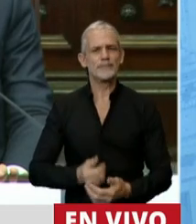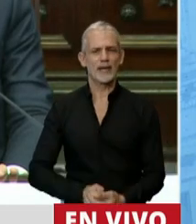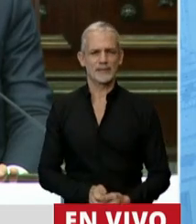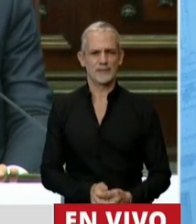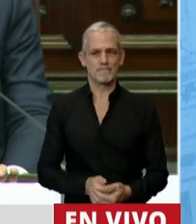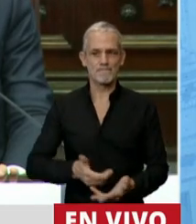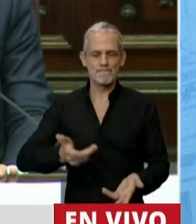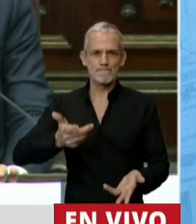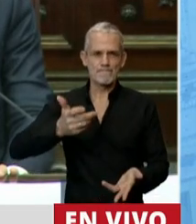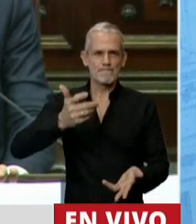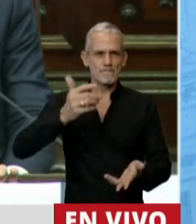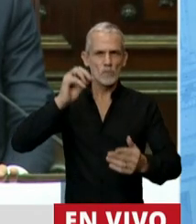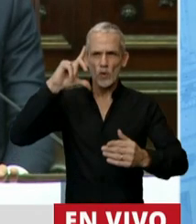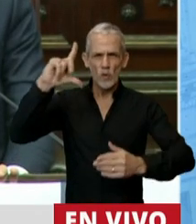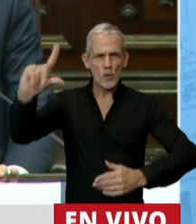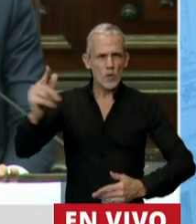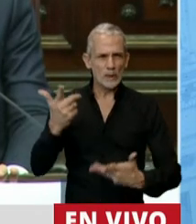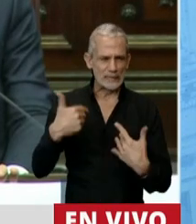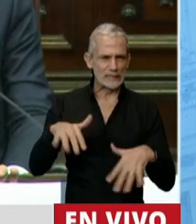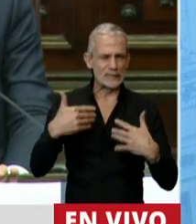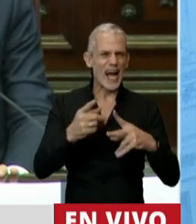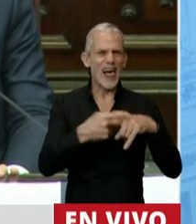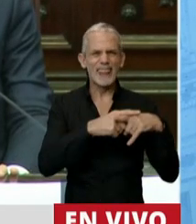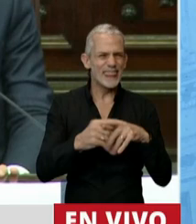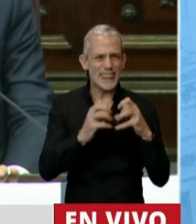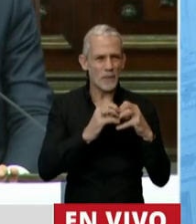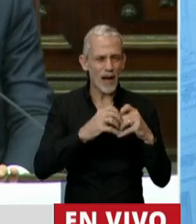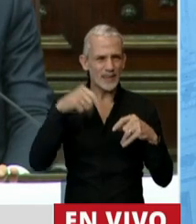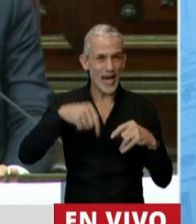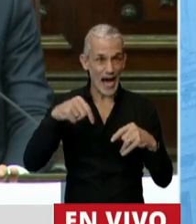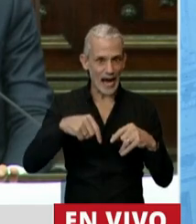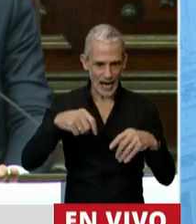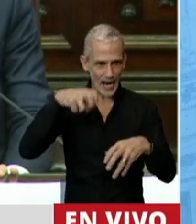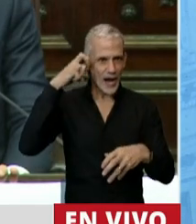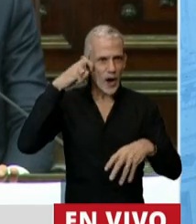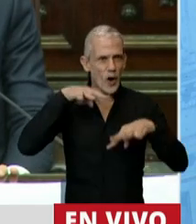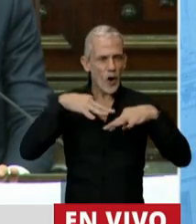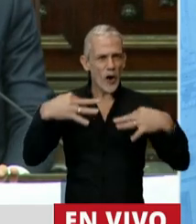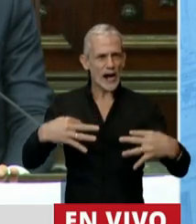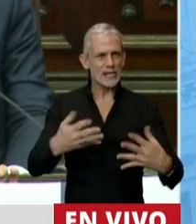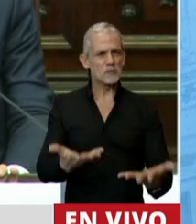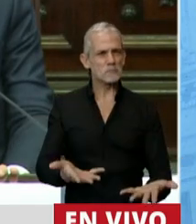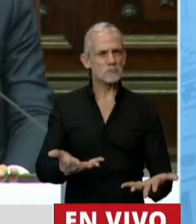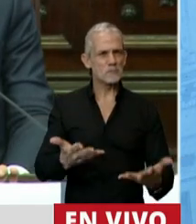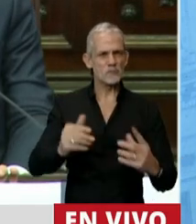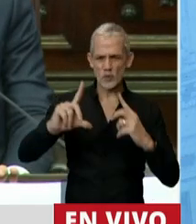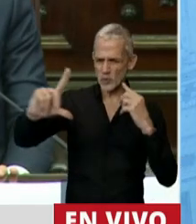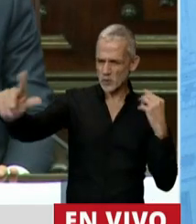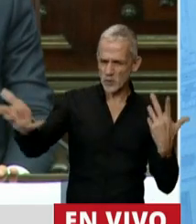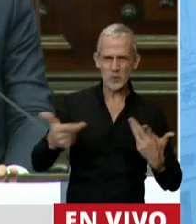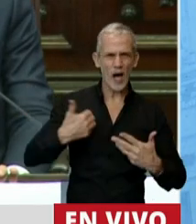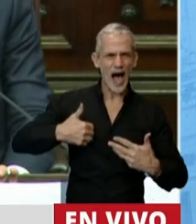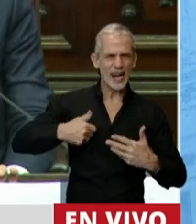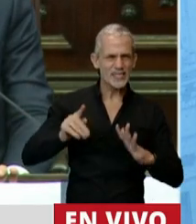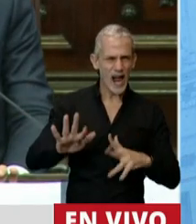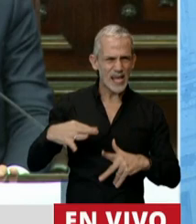que están viviendo los argentinos el debate que tenemos acá, la lejanía de este debate de los argentinos. Y